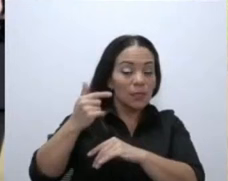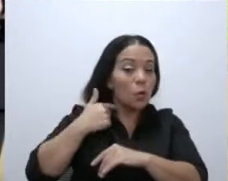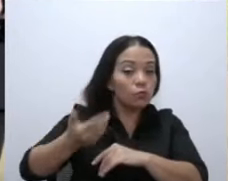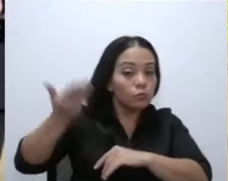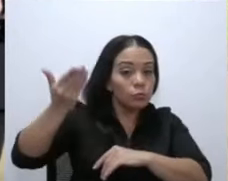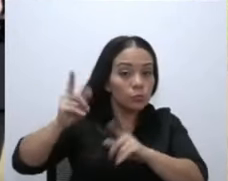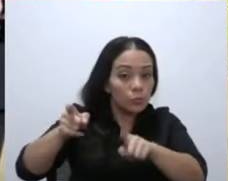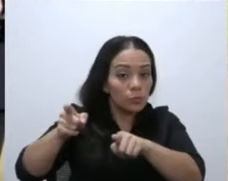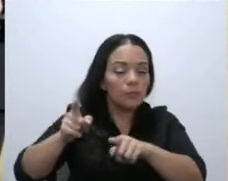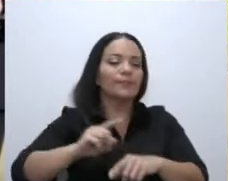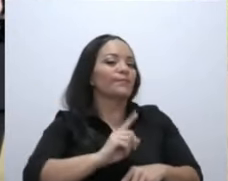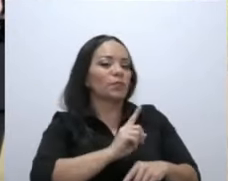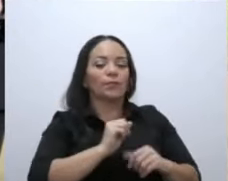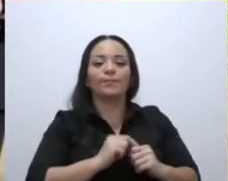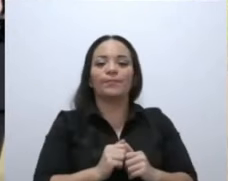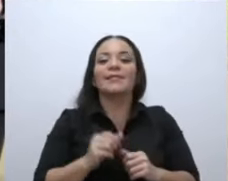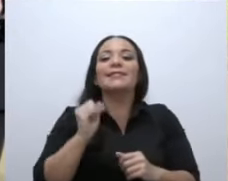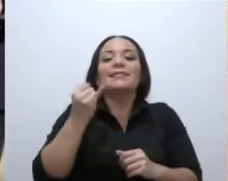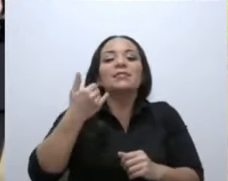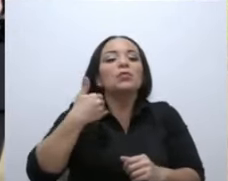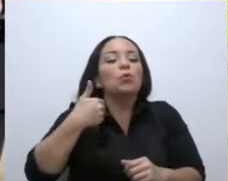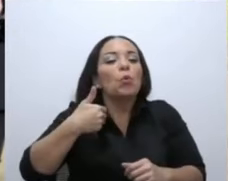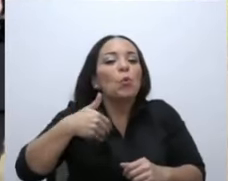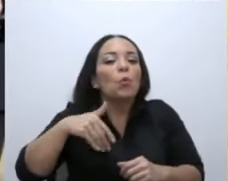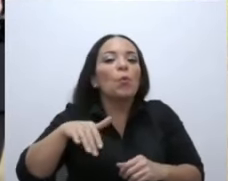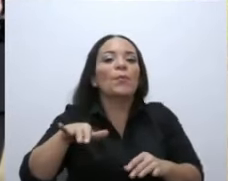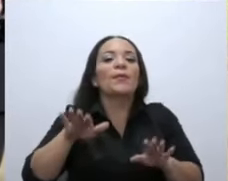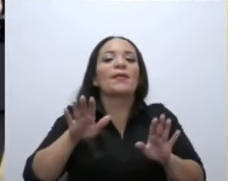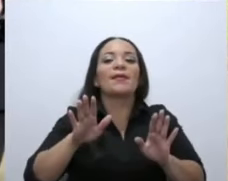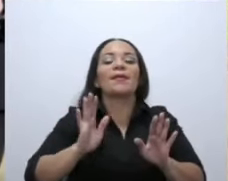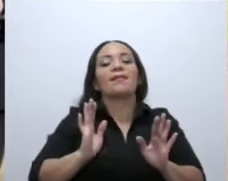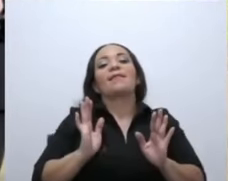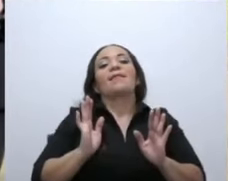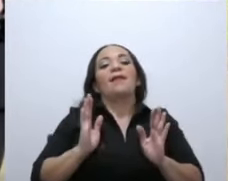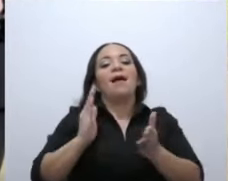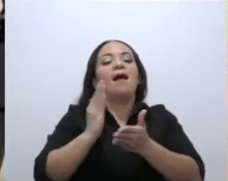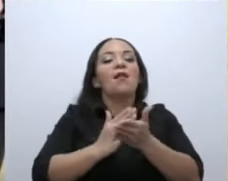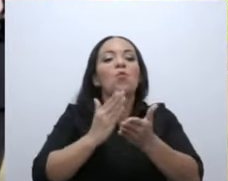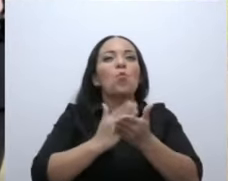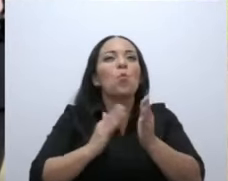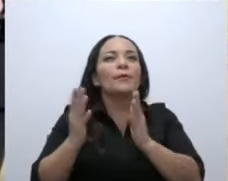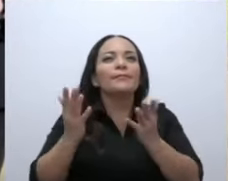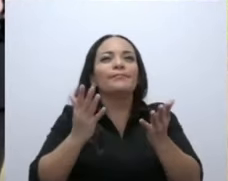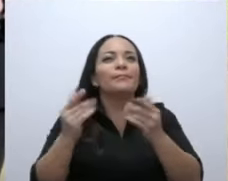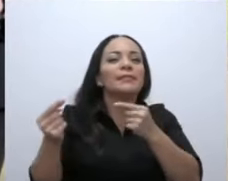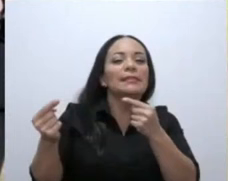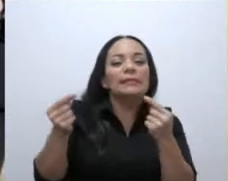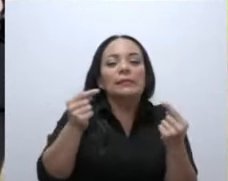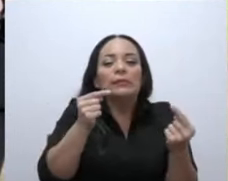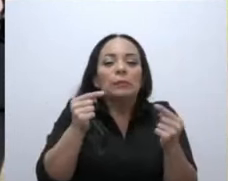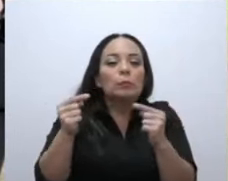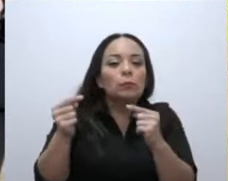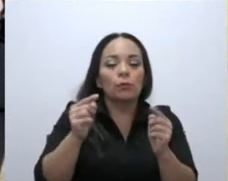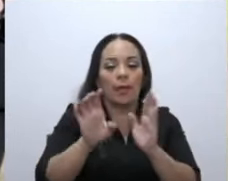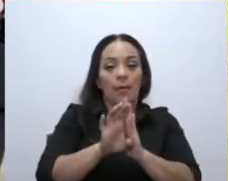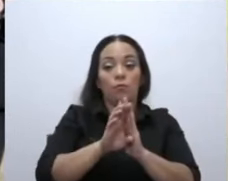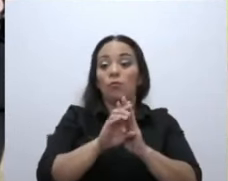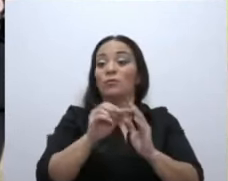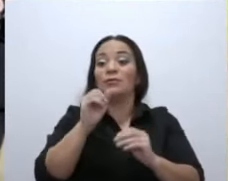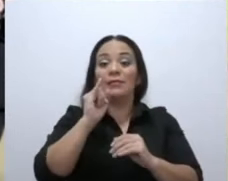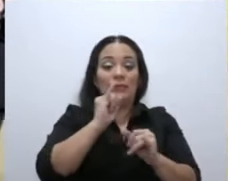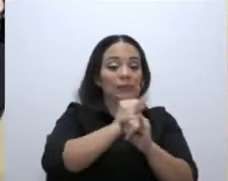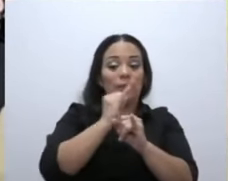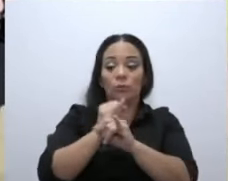Si hubiera habido disputa y no nos hubiéramos puesto de acuerdo, que le